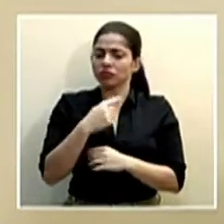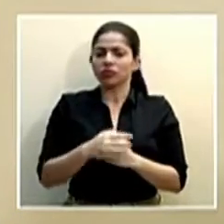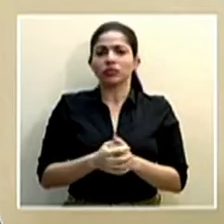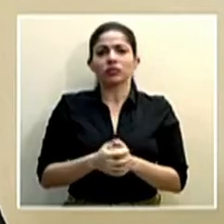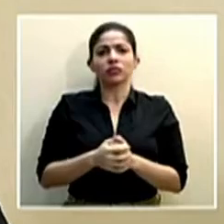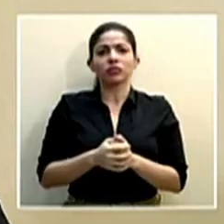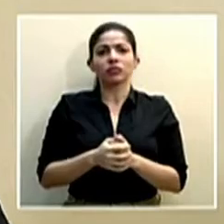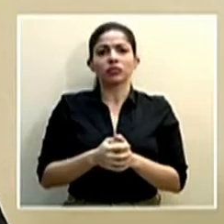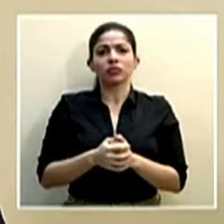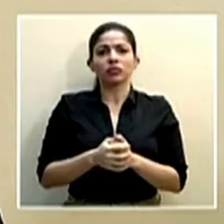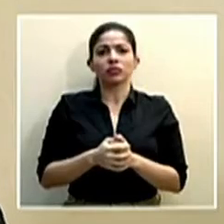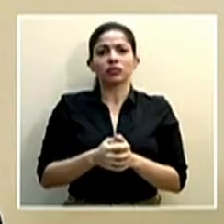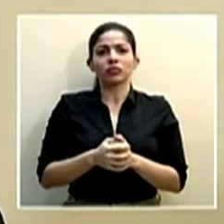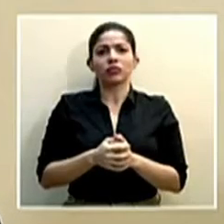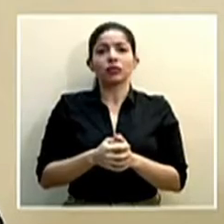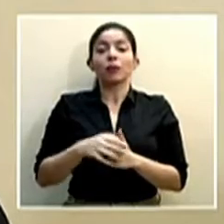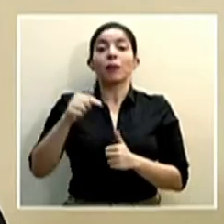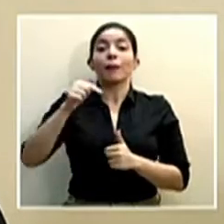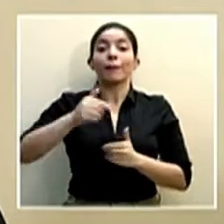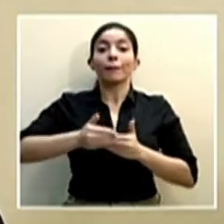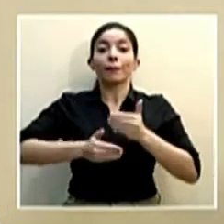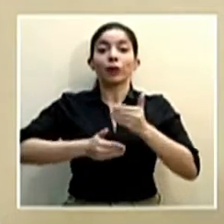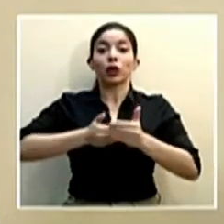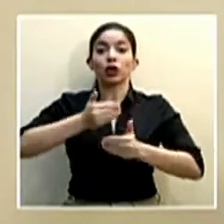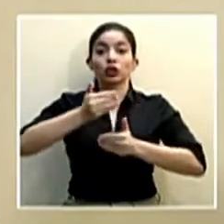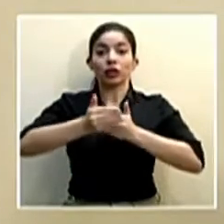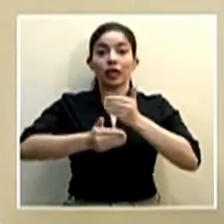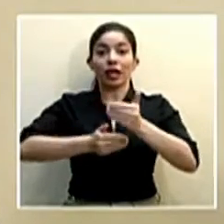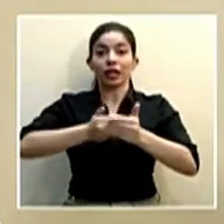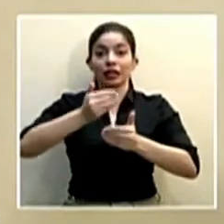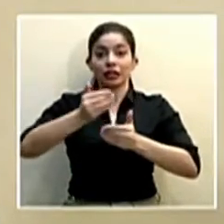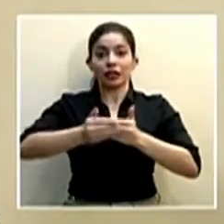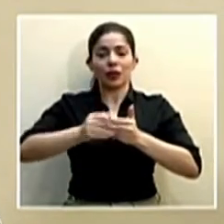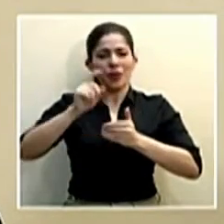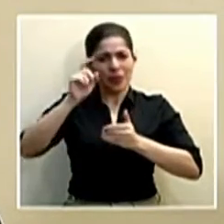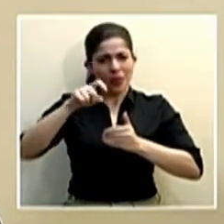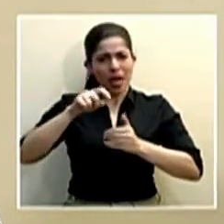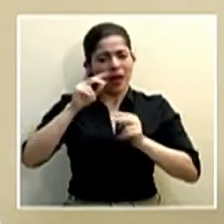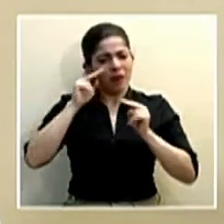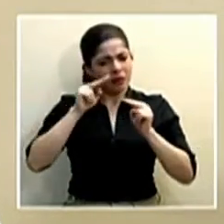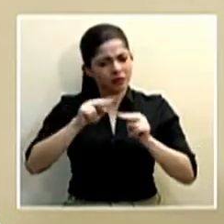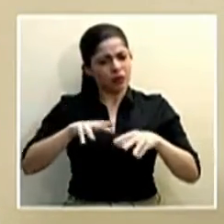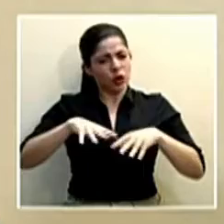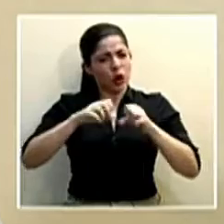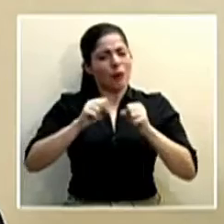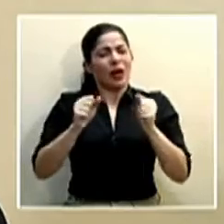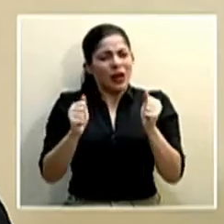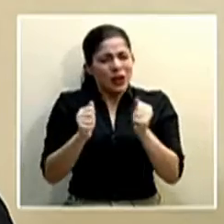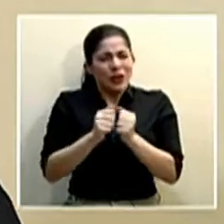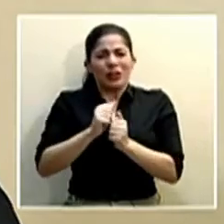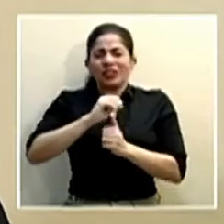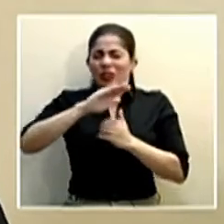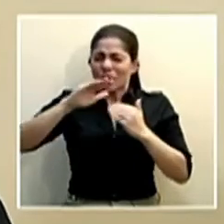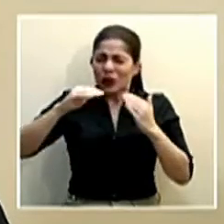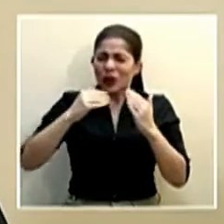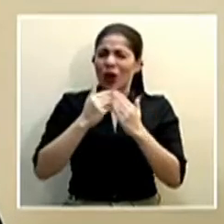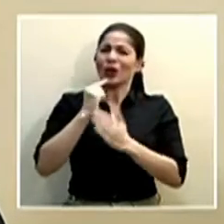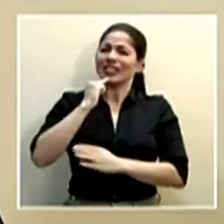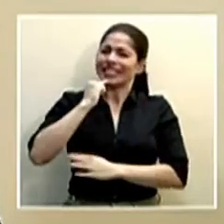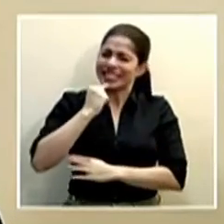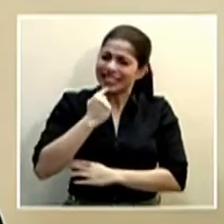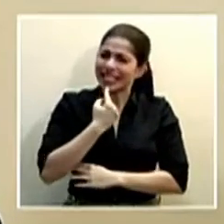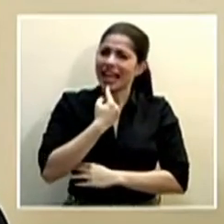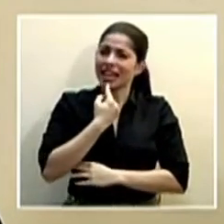es que este proceso tenemos que tomarlo con toda la seriedad. ¿Por qué? Porque si